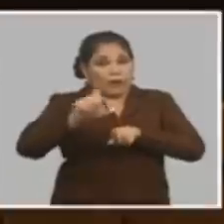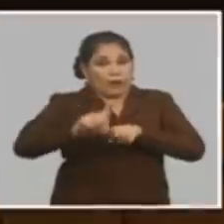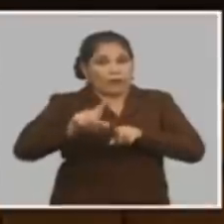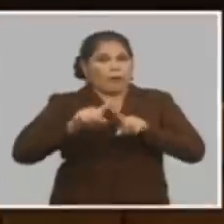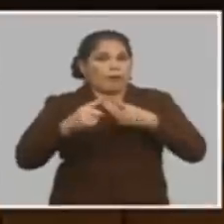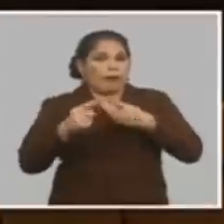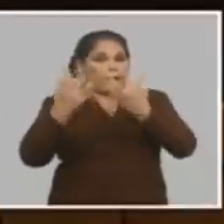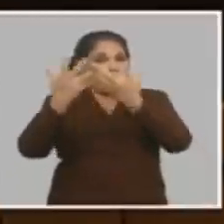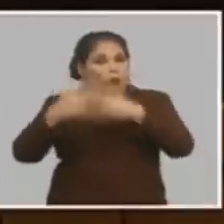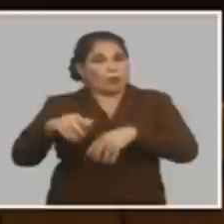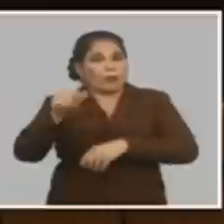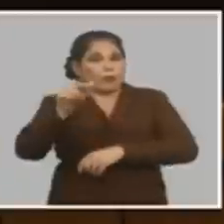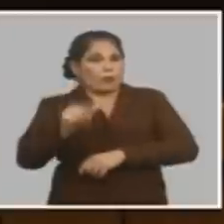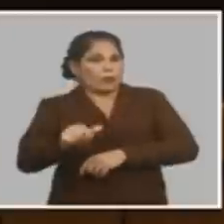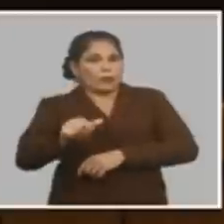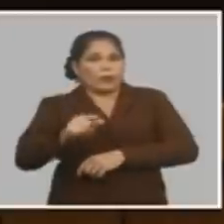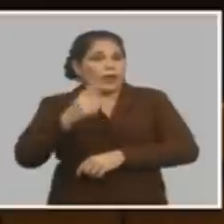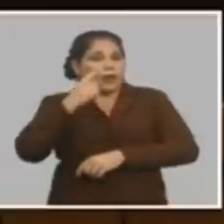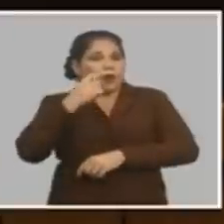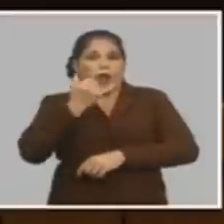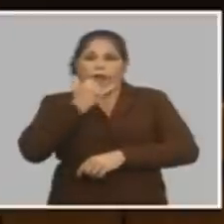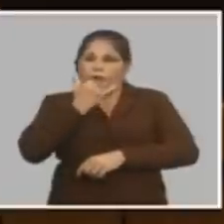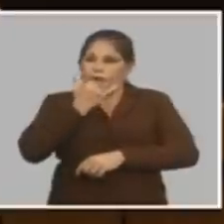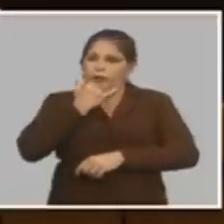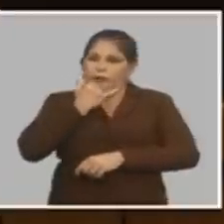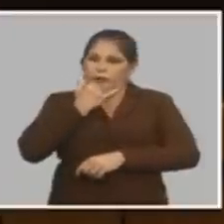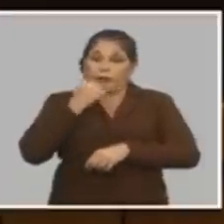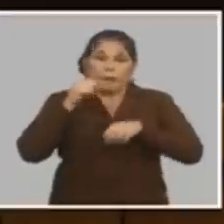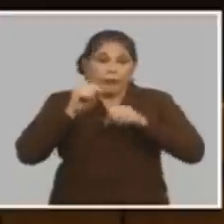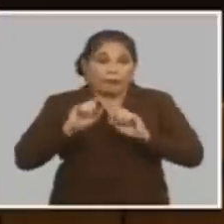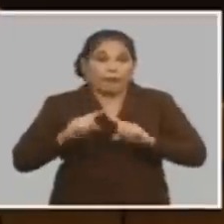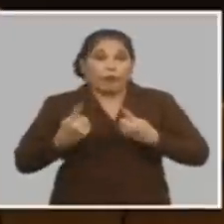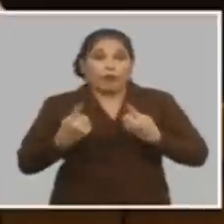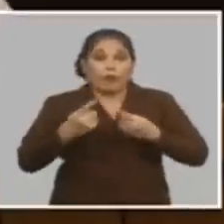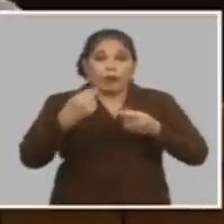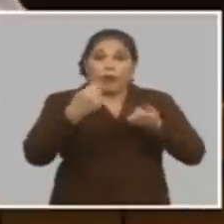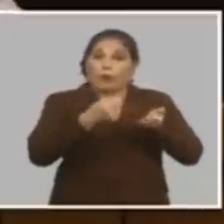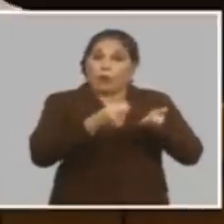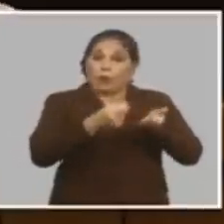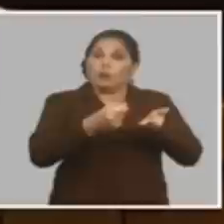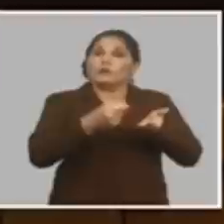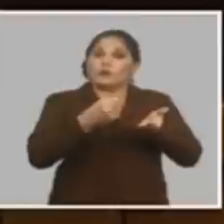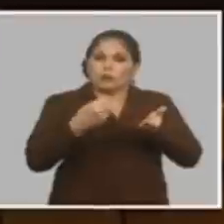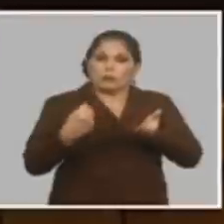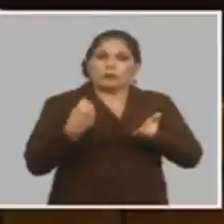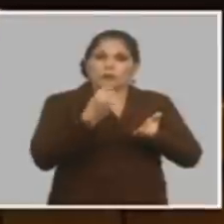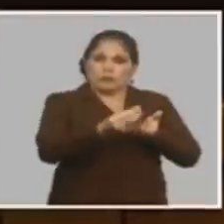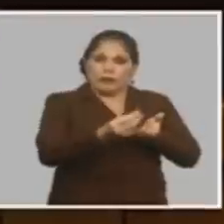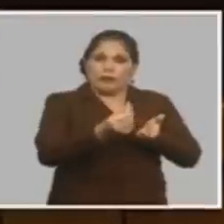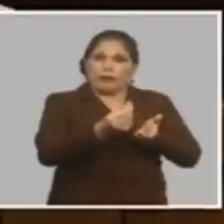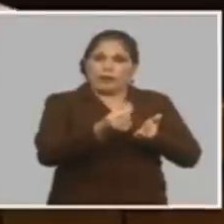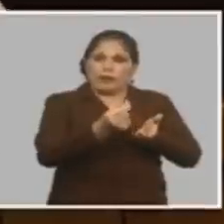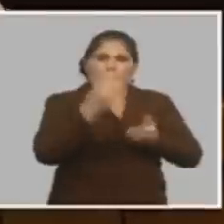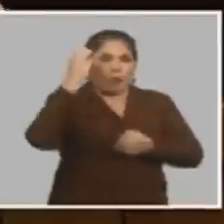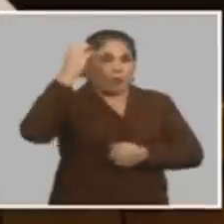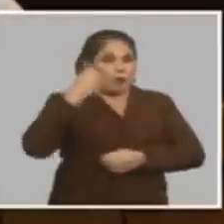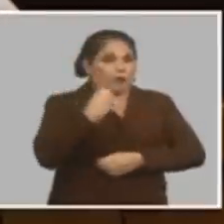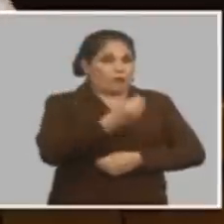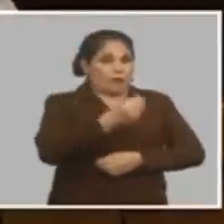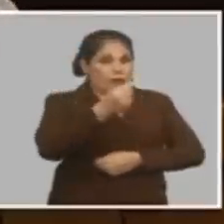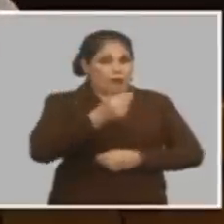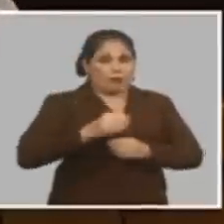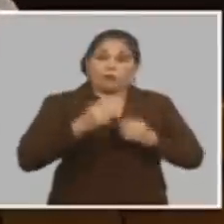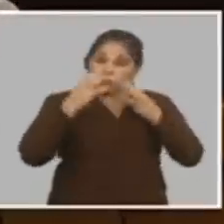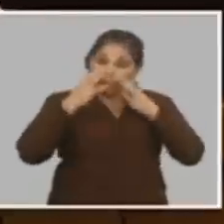para que los productores no se vean afectados aun cuando hay productos que mantienen subsidio eso es importante